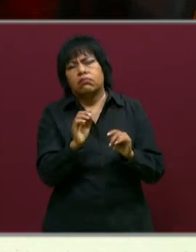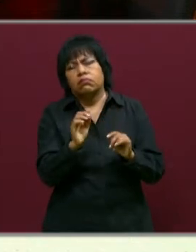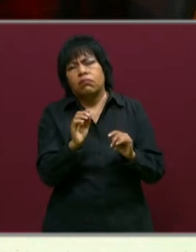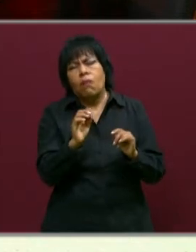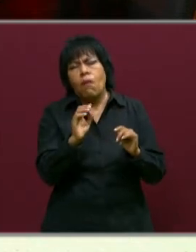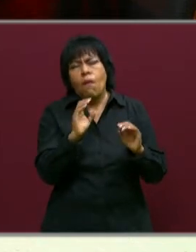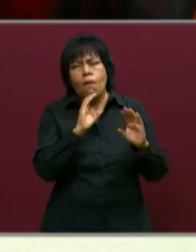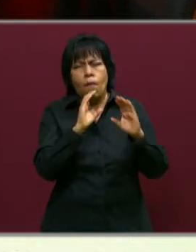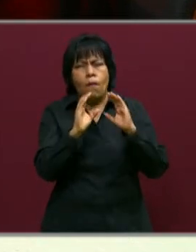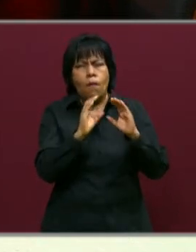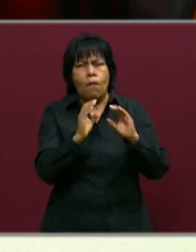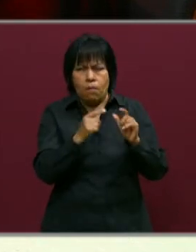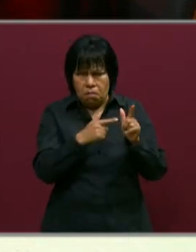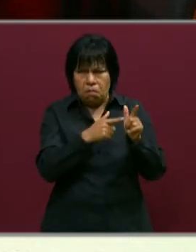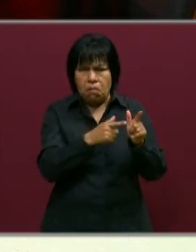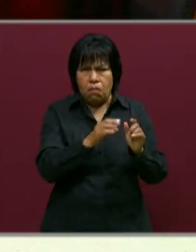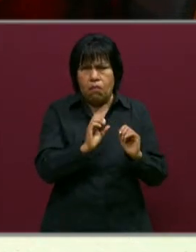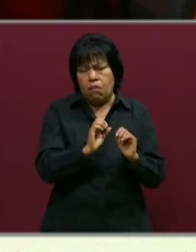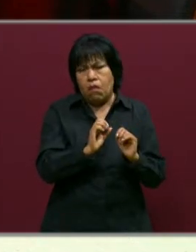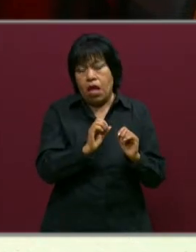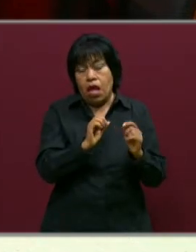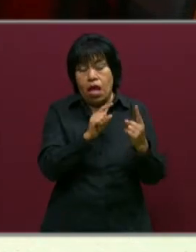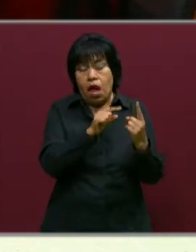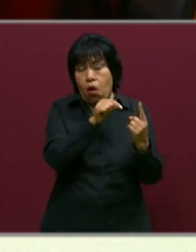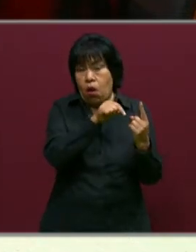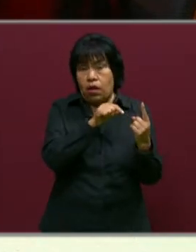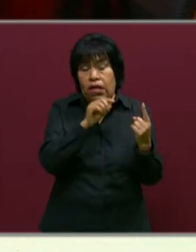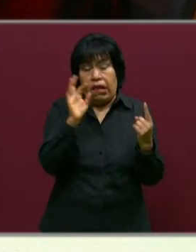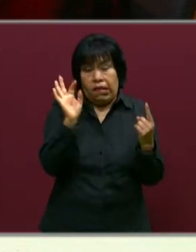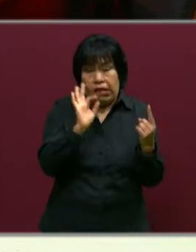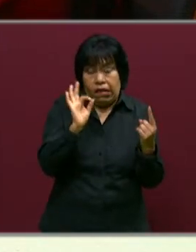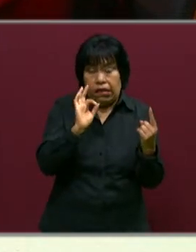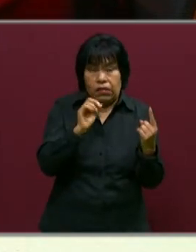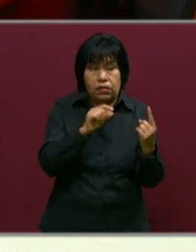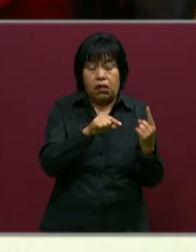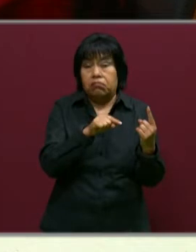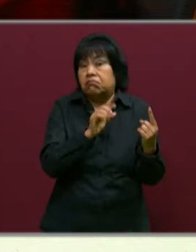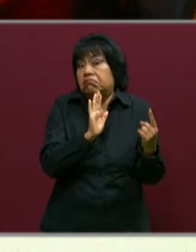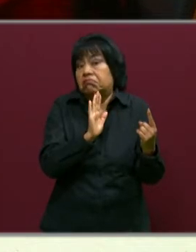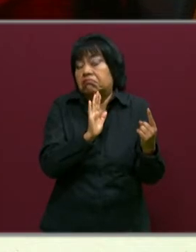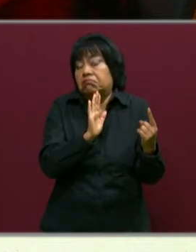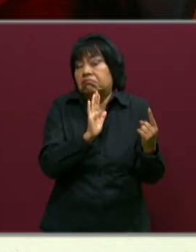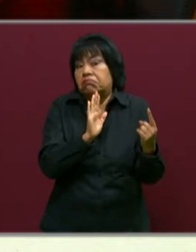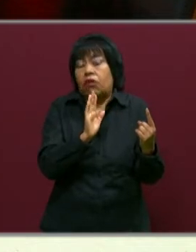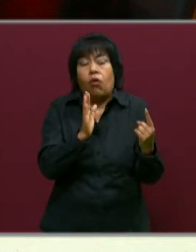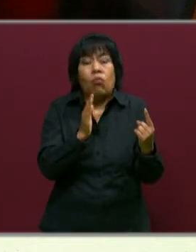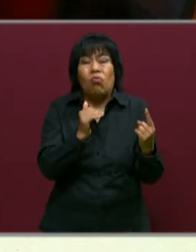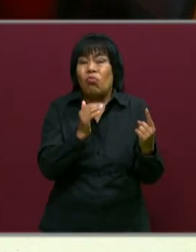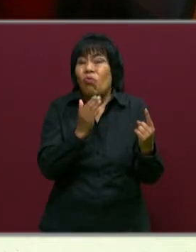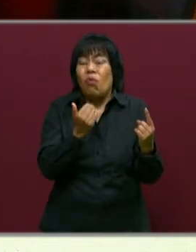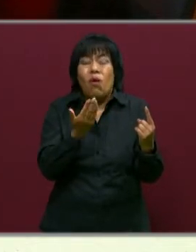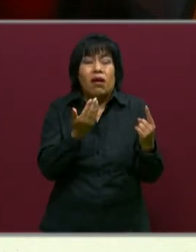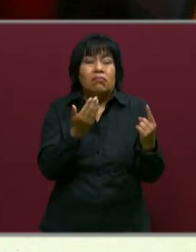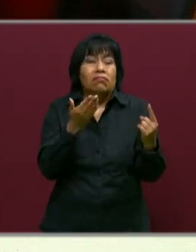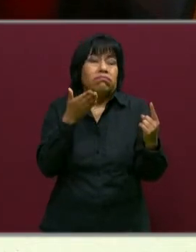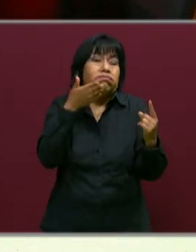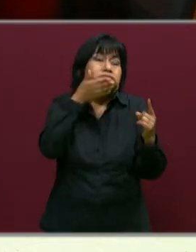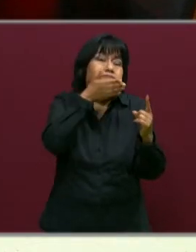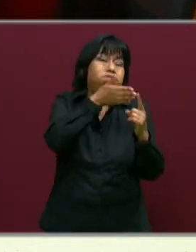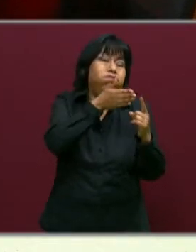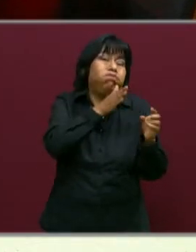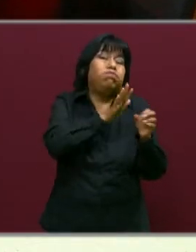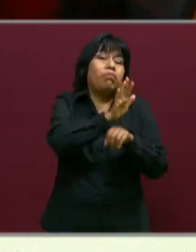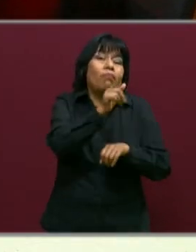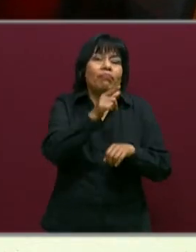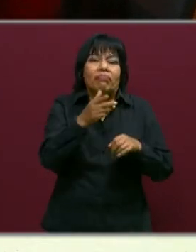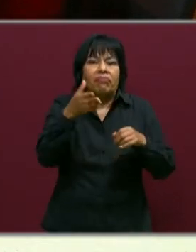comunicación permanente, pero pudiera ser que no ha logrado los aprendizajes